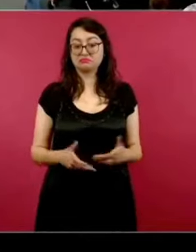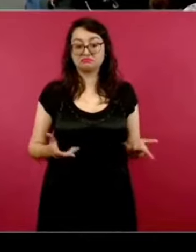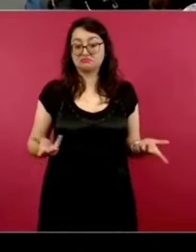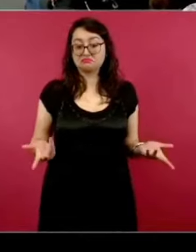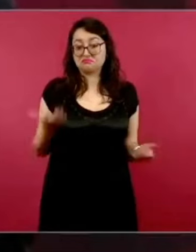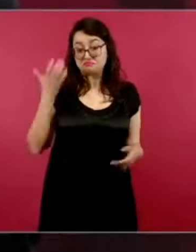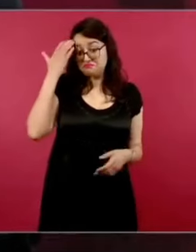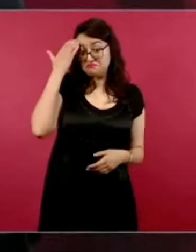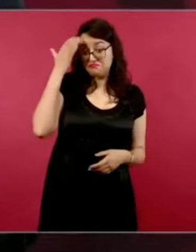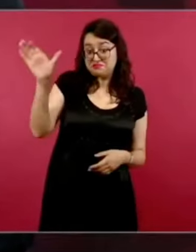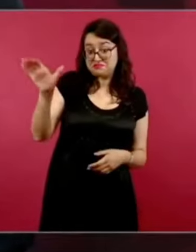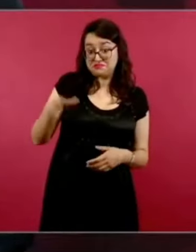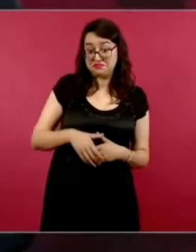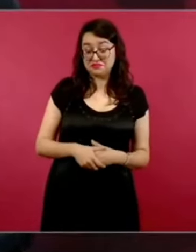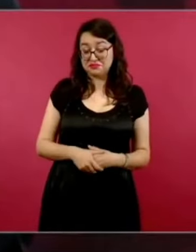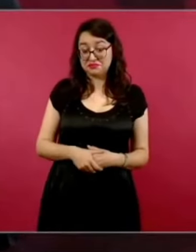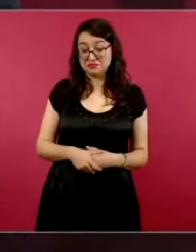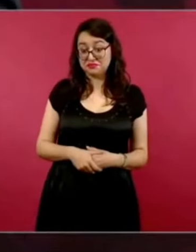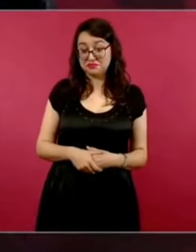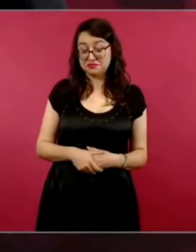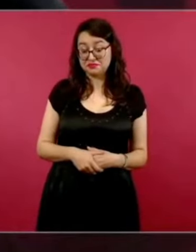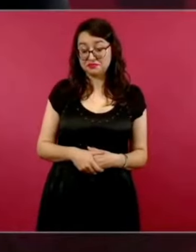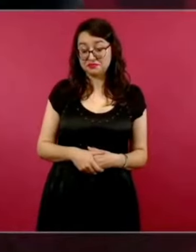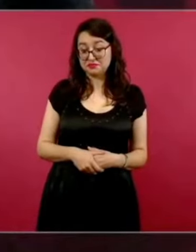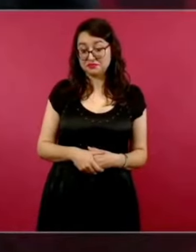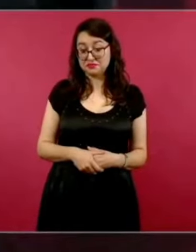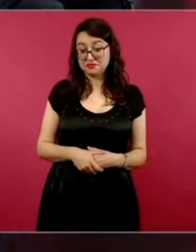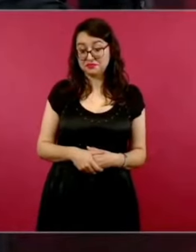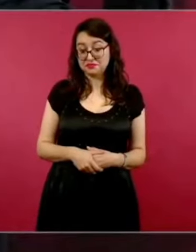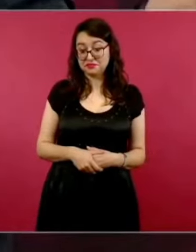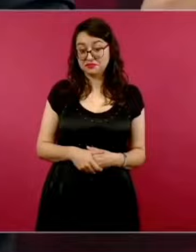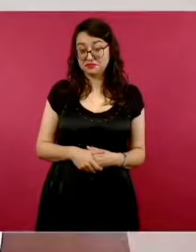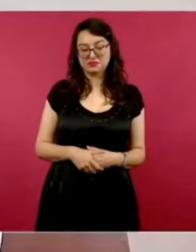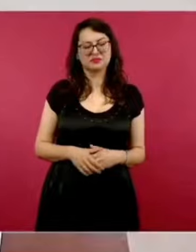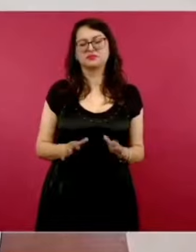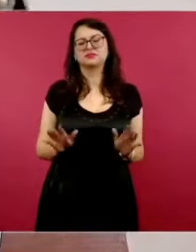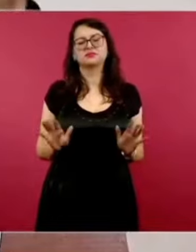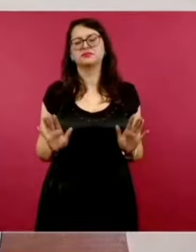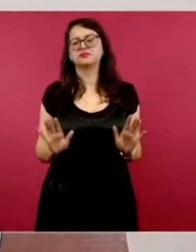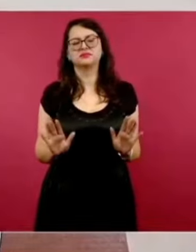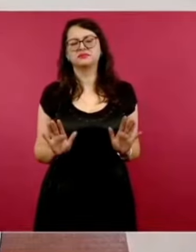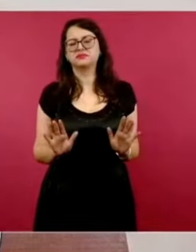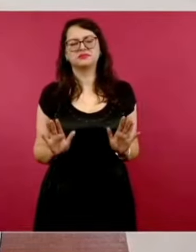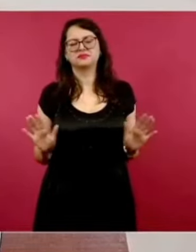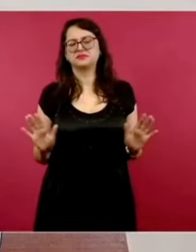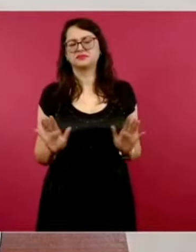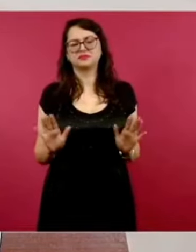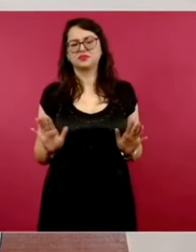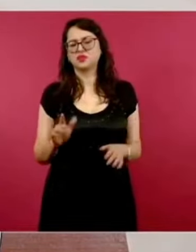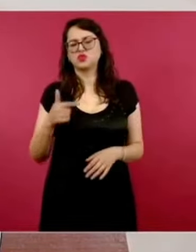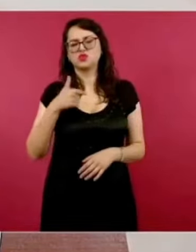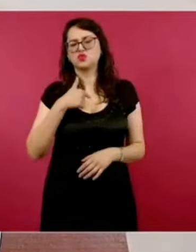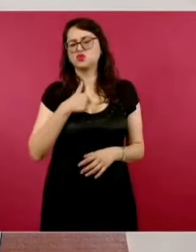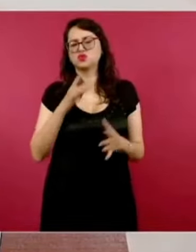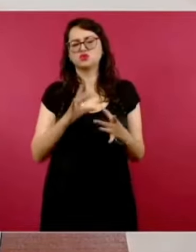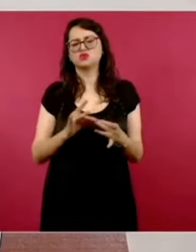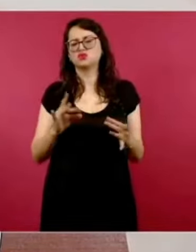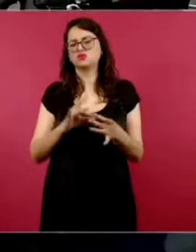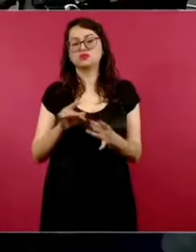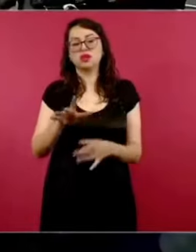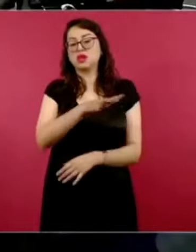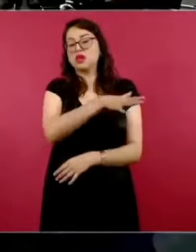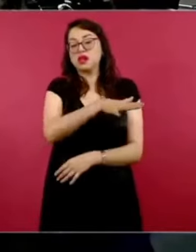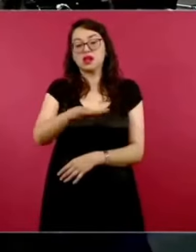que declaró eso. No, yo estoy planteando en general las... ¿Por qué